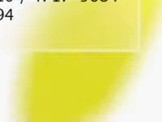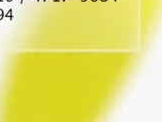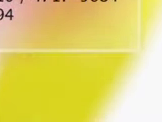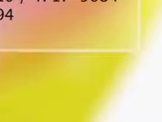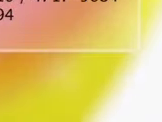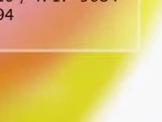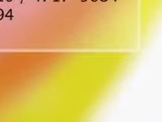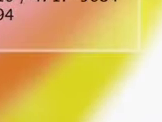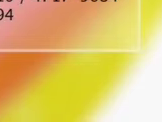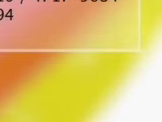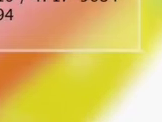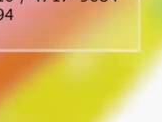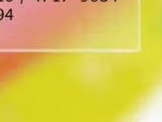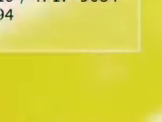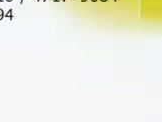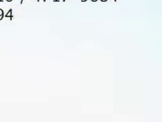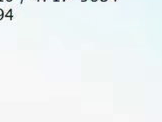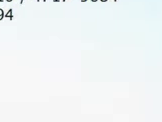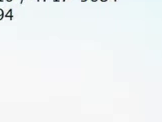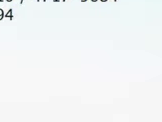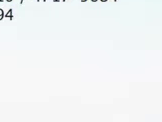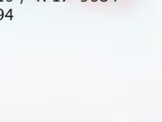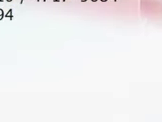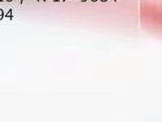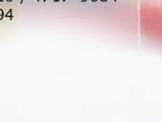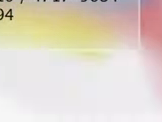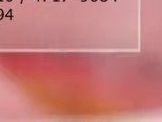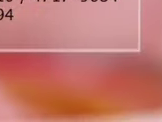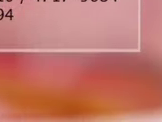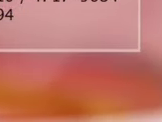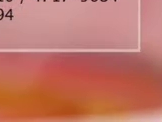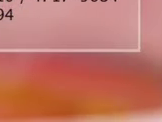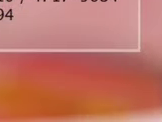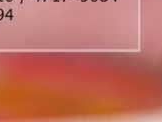40012568.